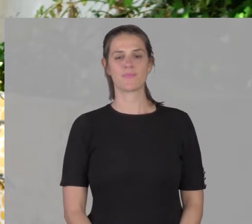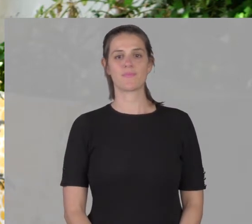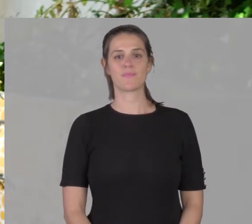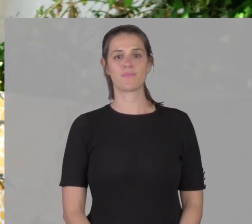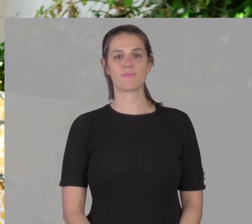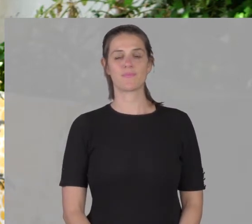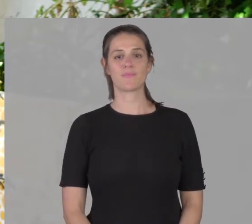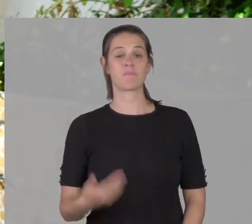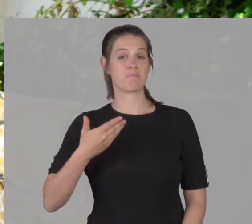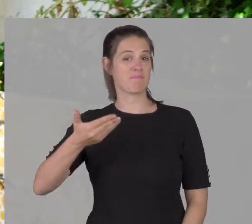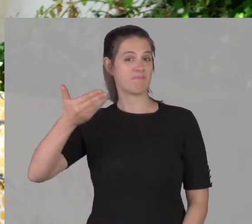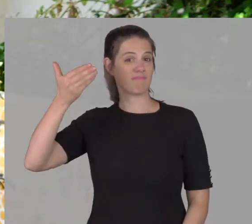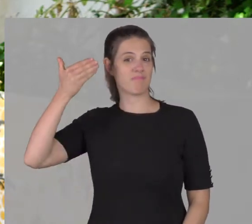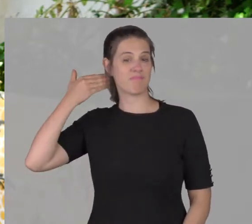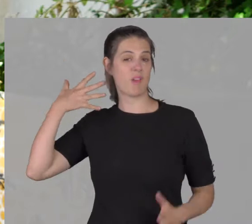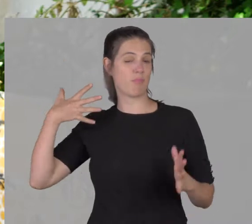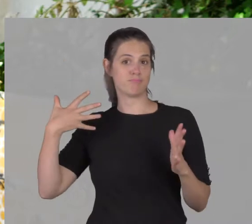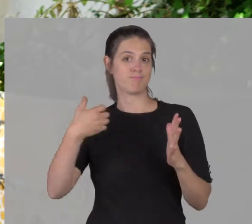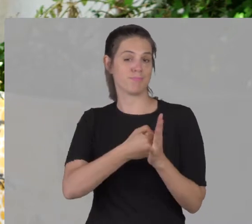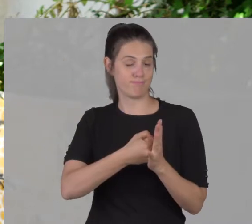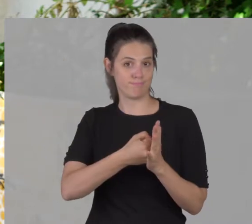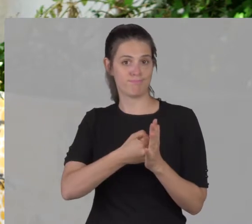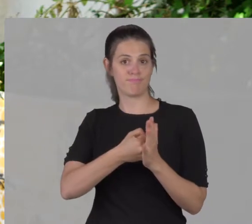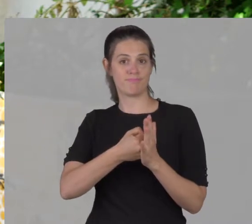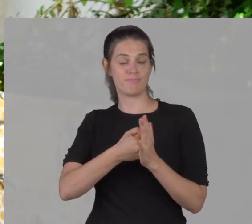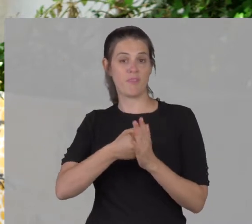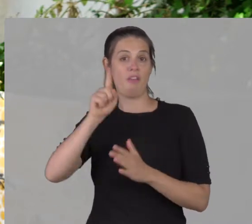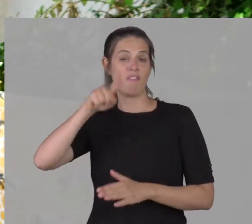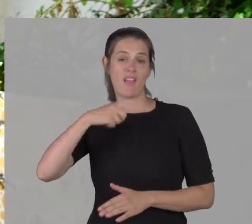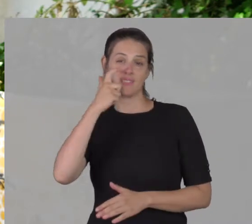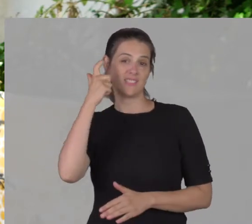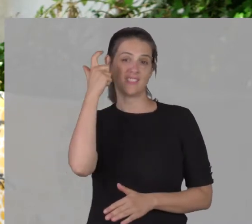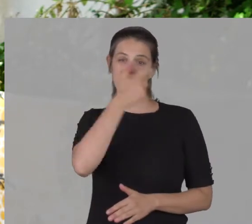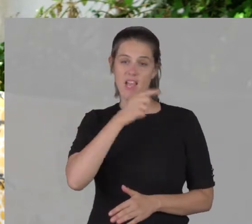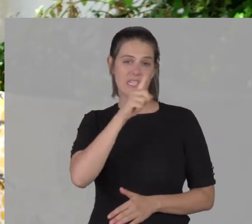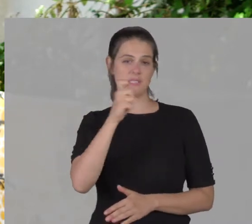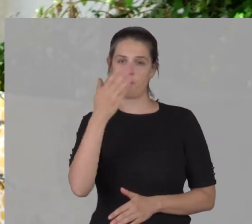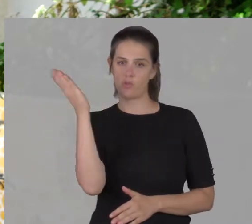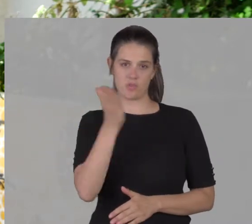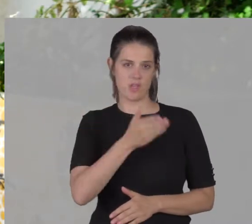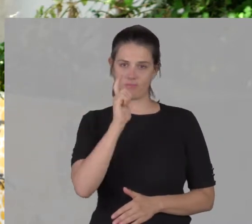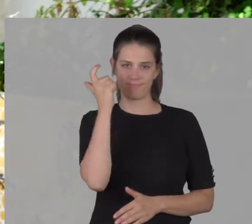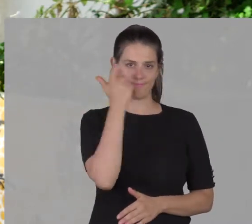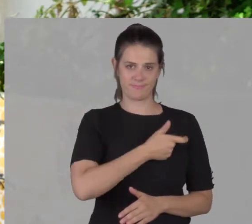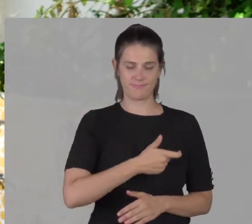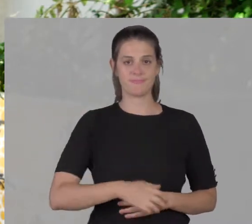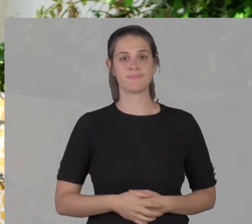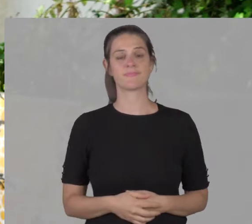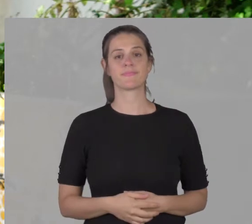A raíz de un accidente de tránsito, yo perdí la vista en su totalidad